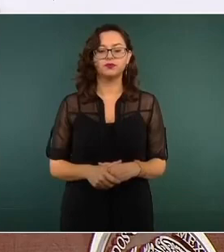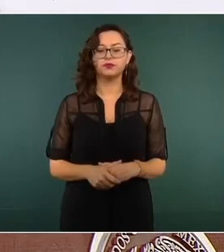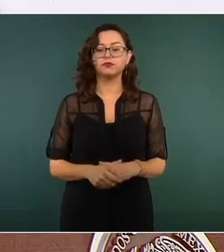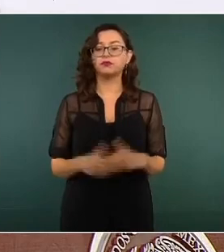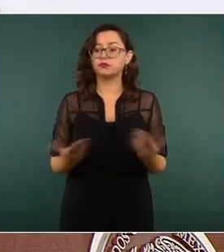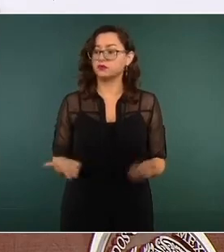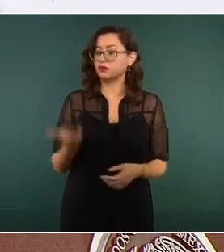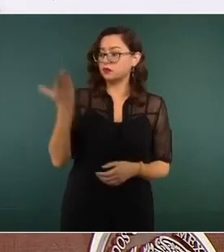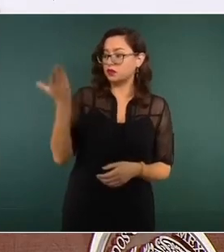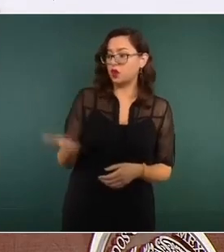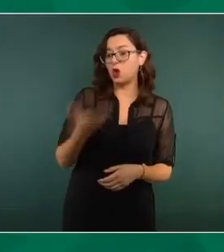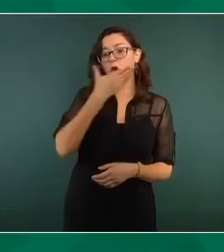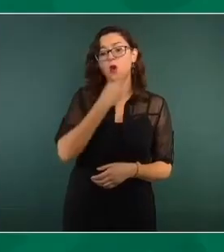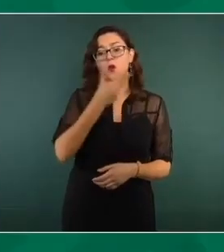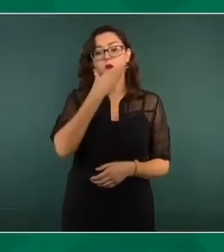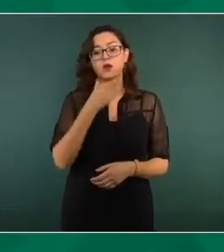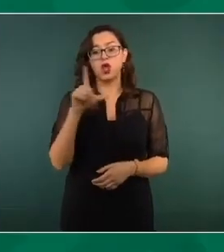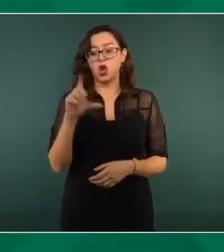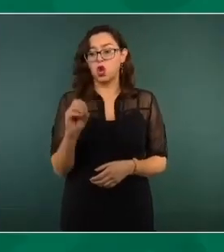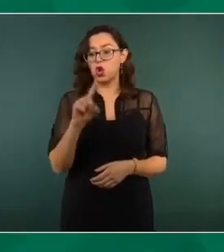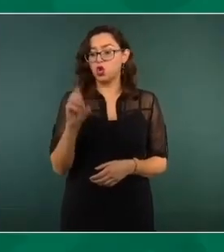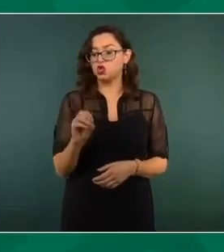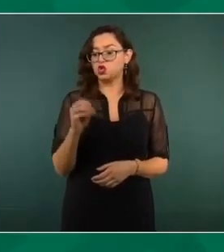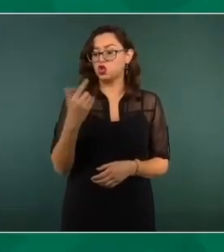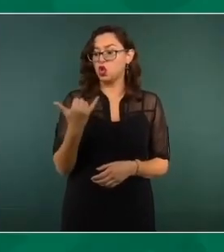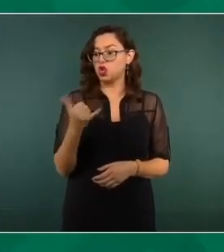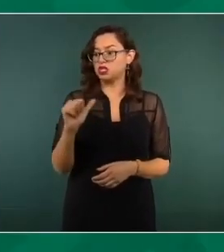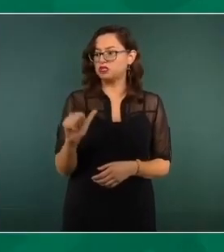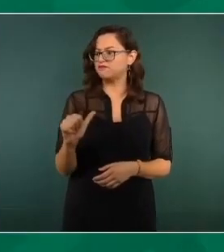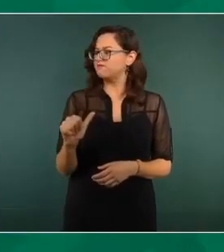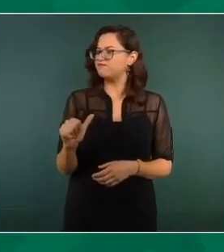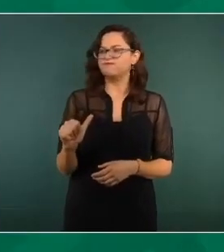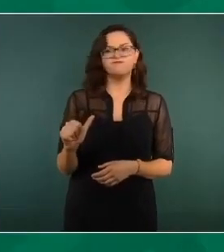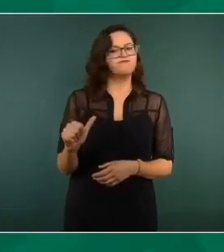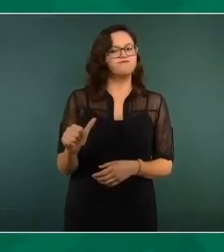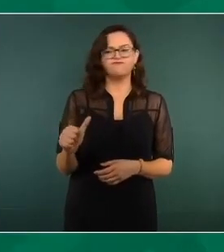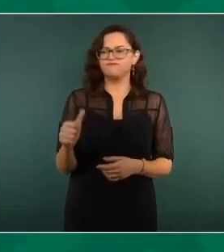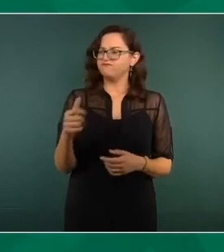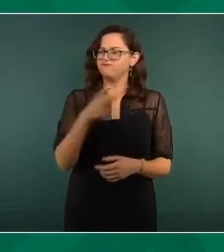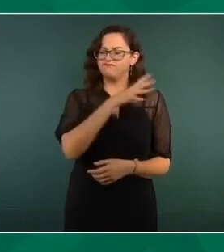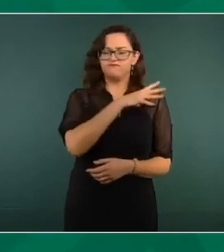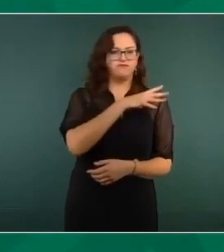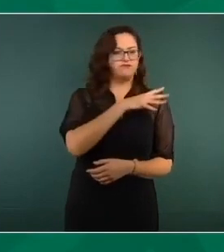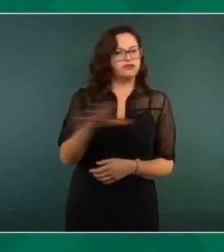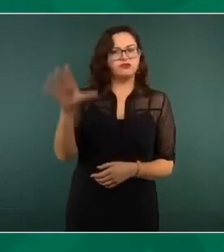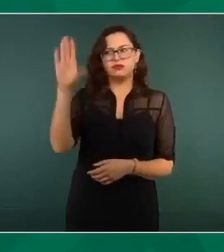señor Lozoya son una infamia por varias razones.